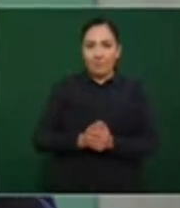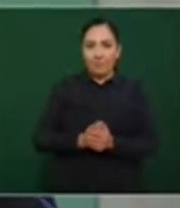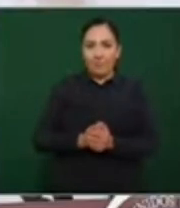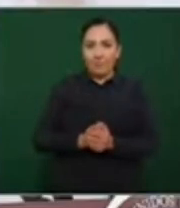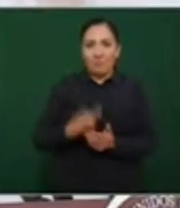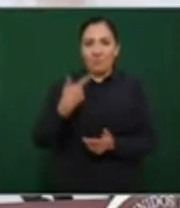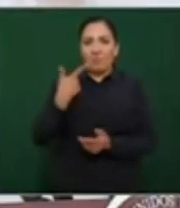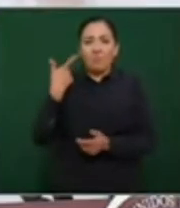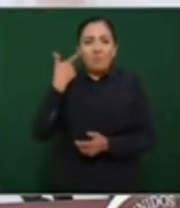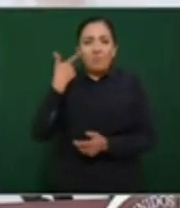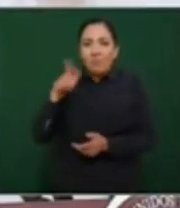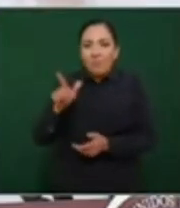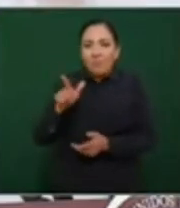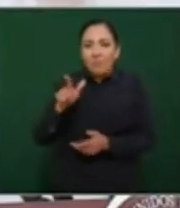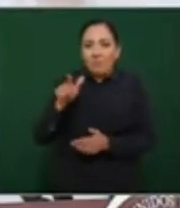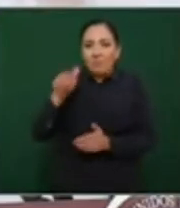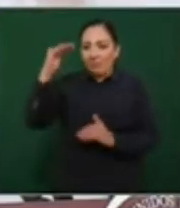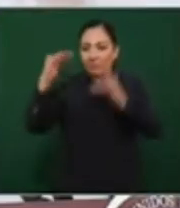monstruosa desigualdad económica y social.